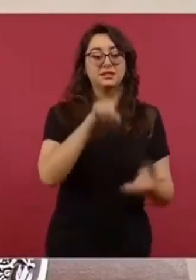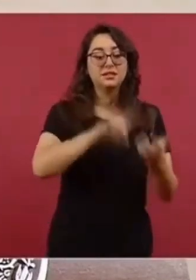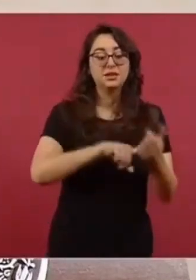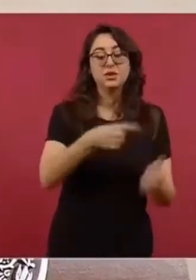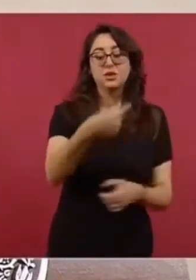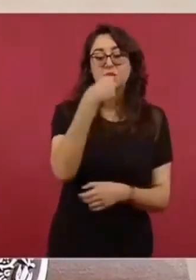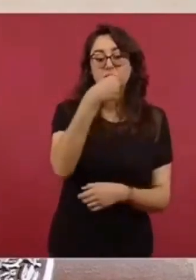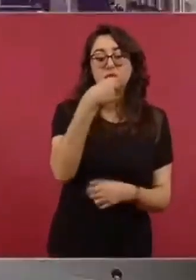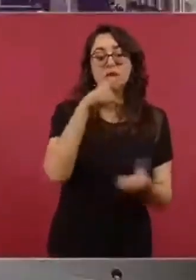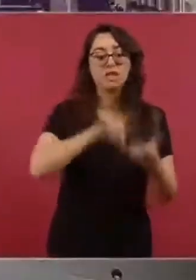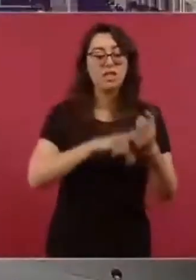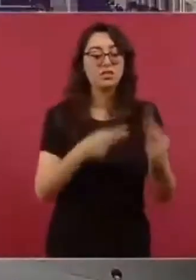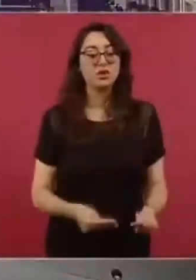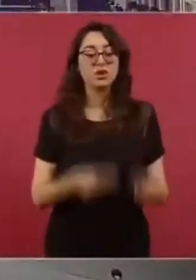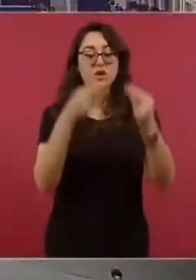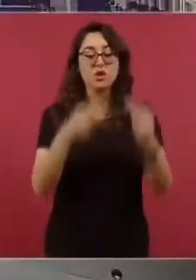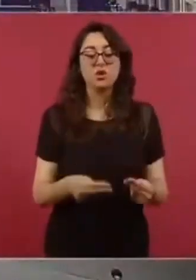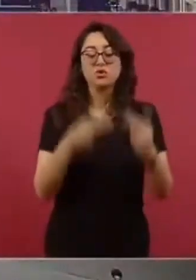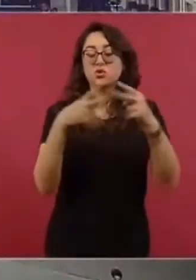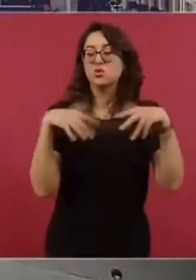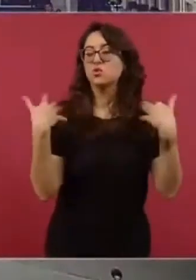y a lo que llaman lobby,